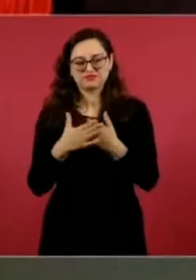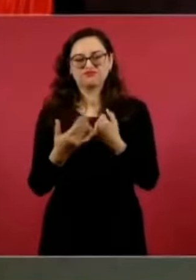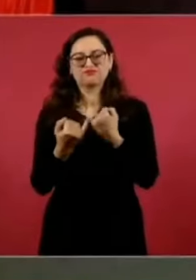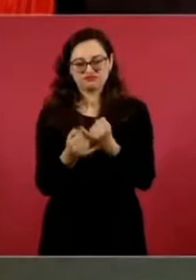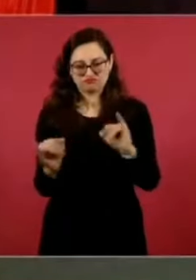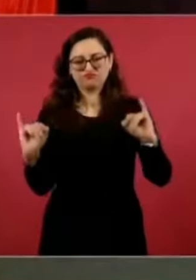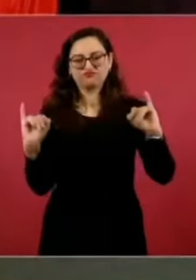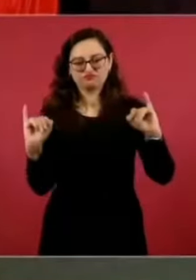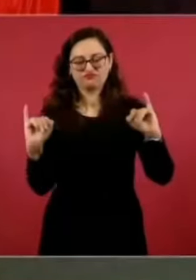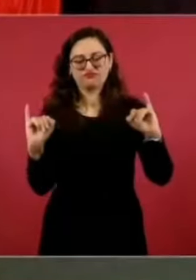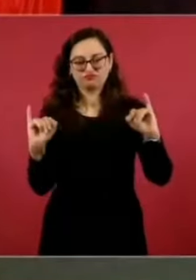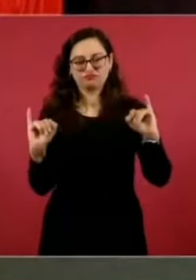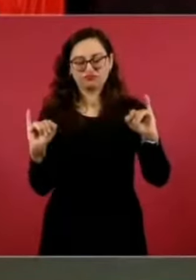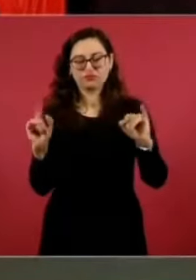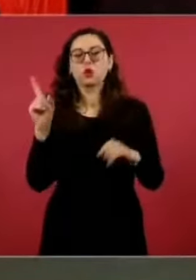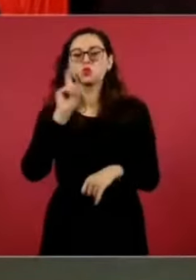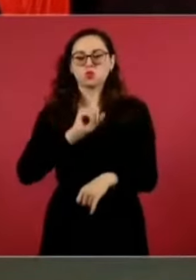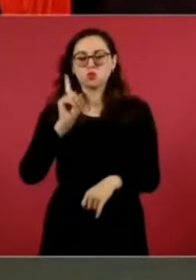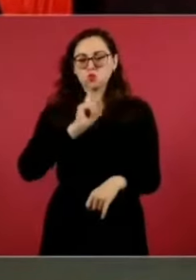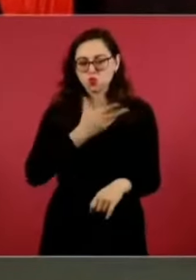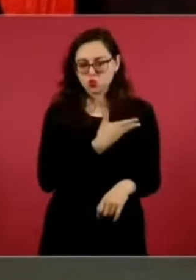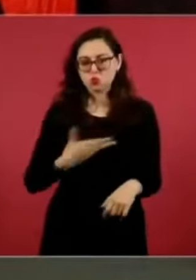inaugurar y va a acompañarnos la presidenta. ¡Gracias!